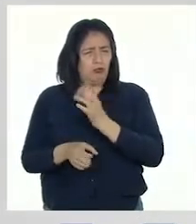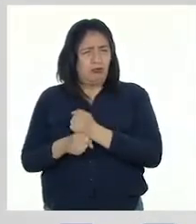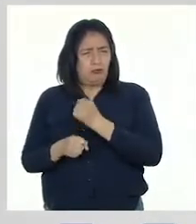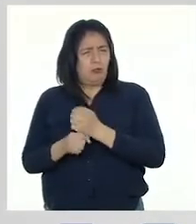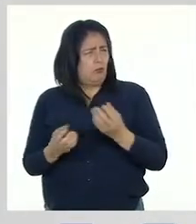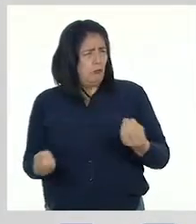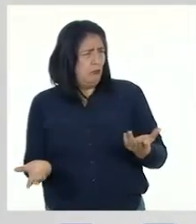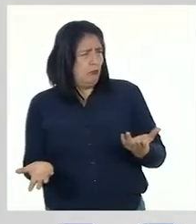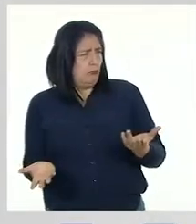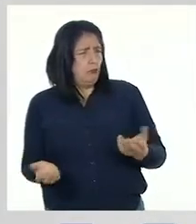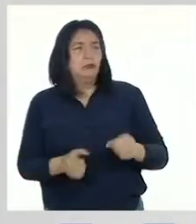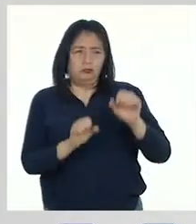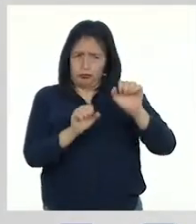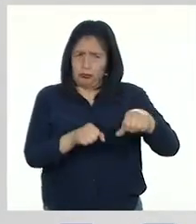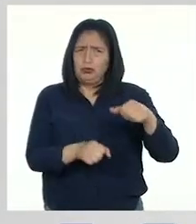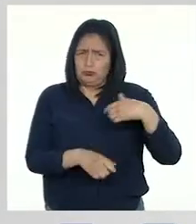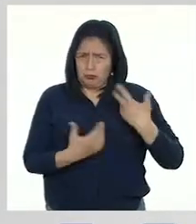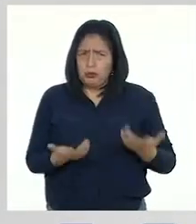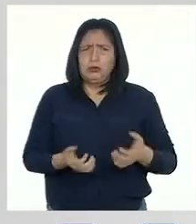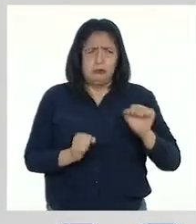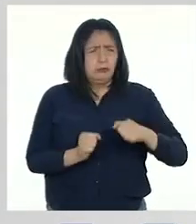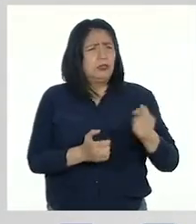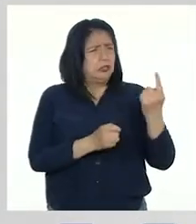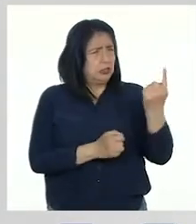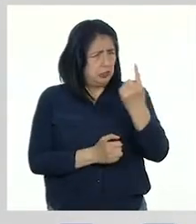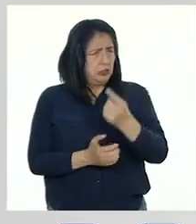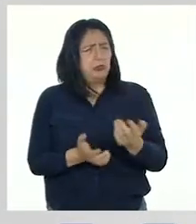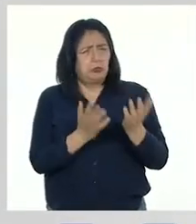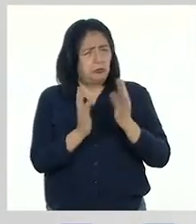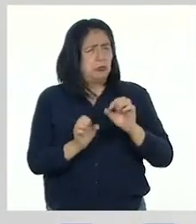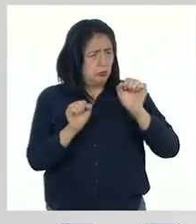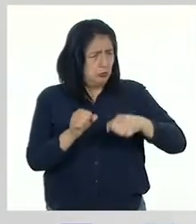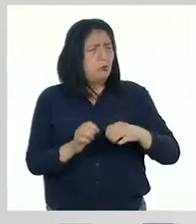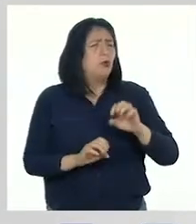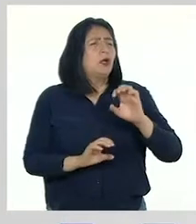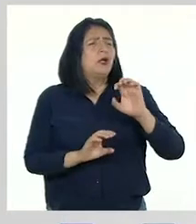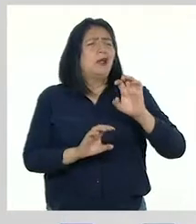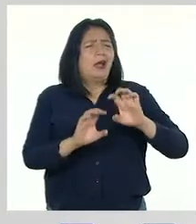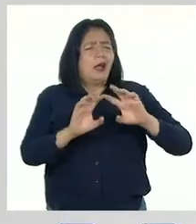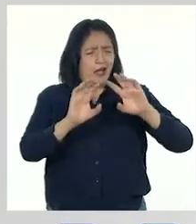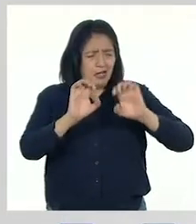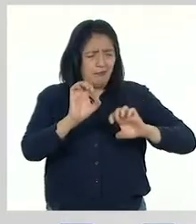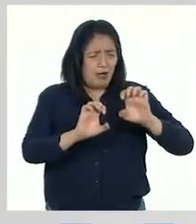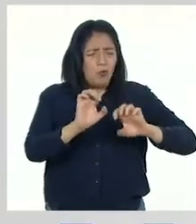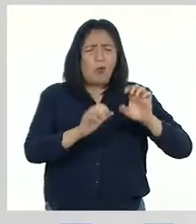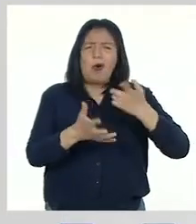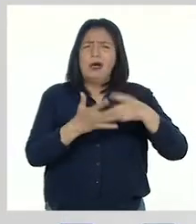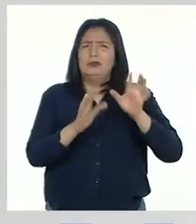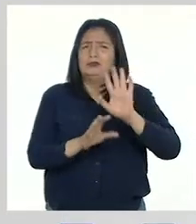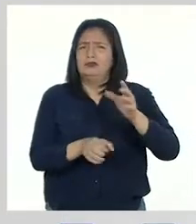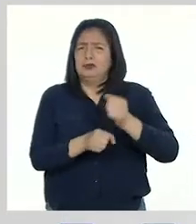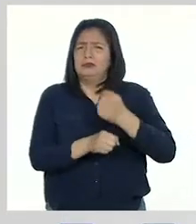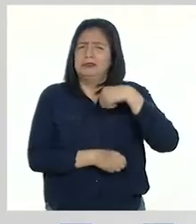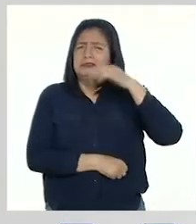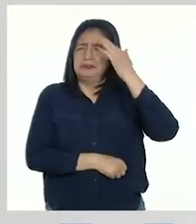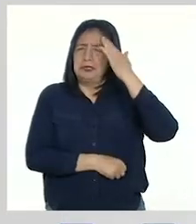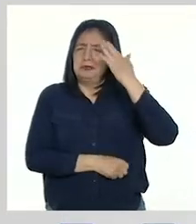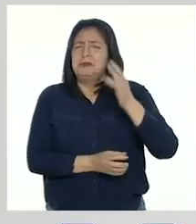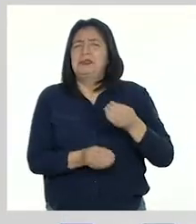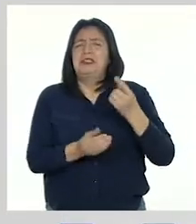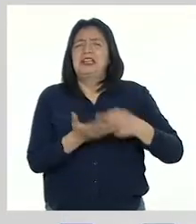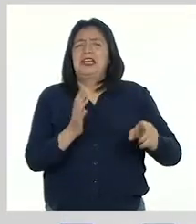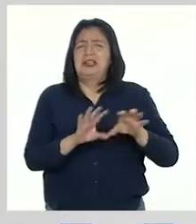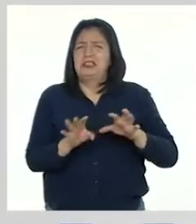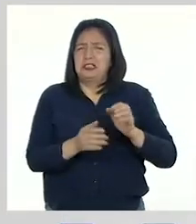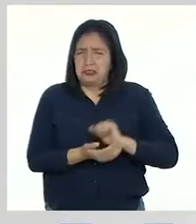hacerlo? Sí, Patti. Cada estudiante también puede evaluar su trabajo, porque son quienes conocen cada paso